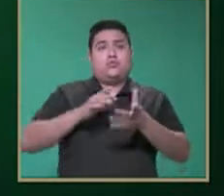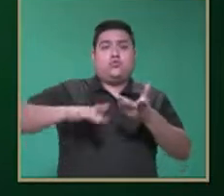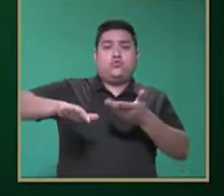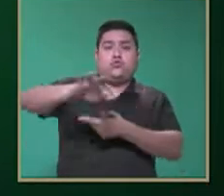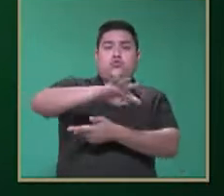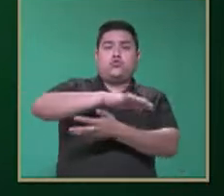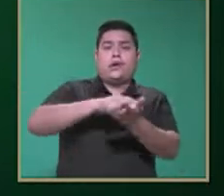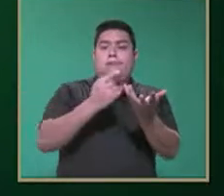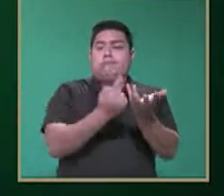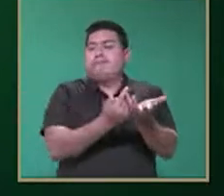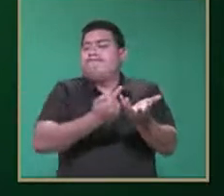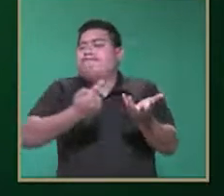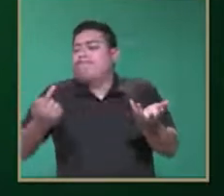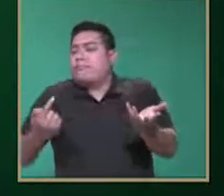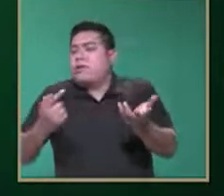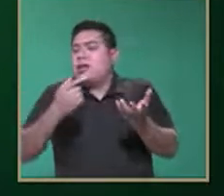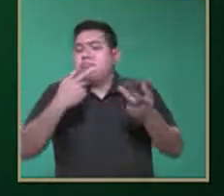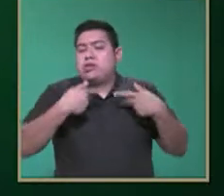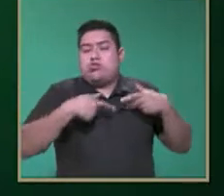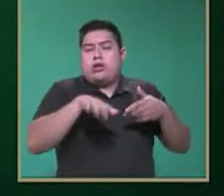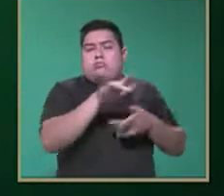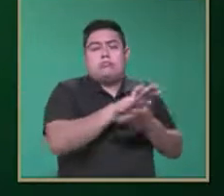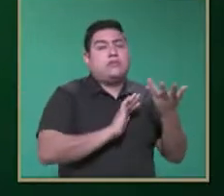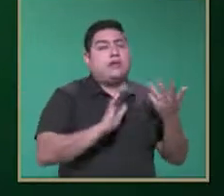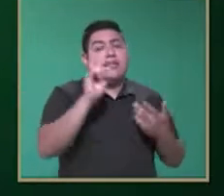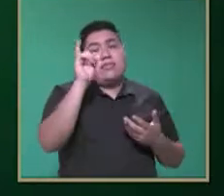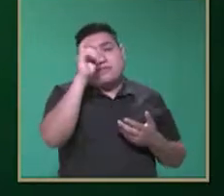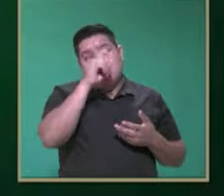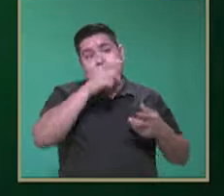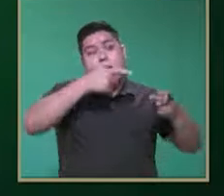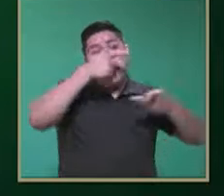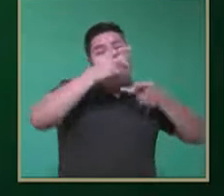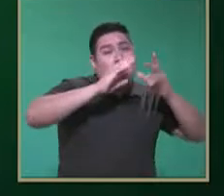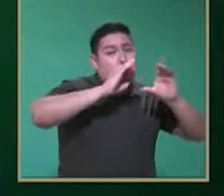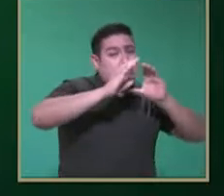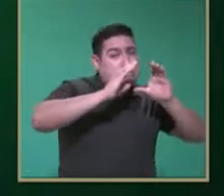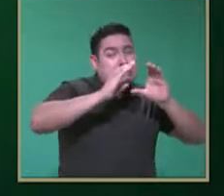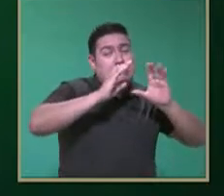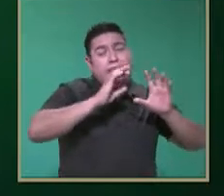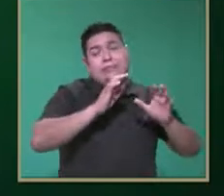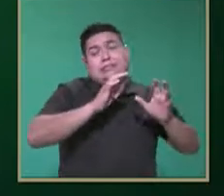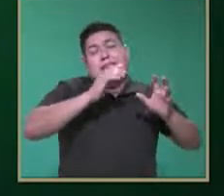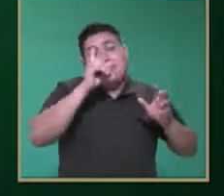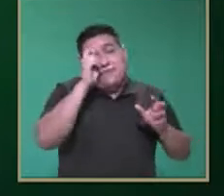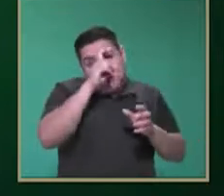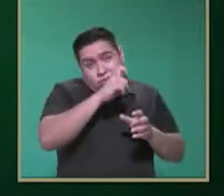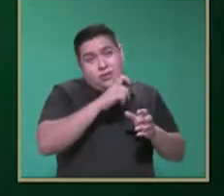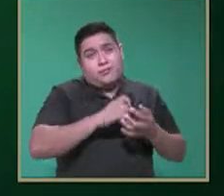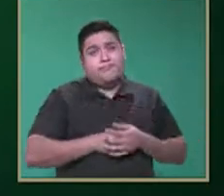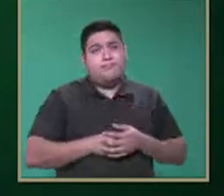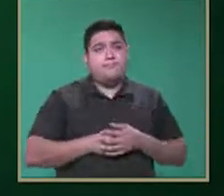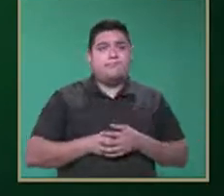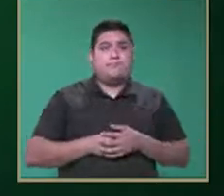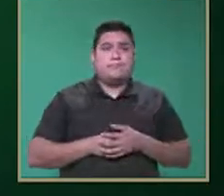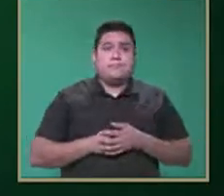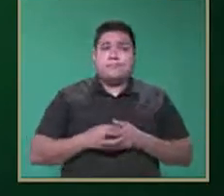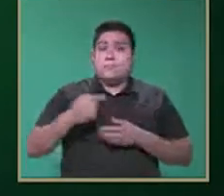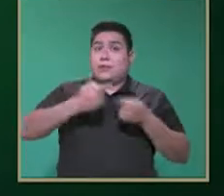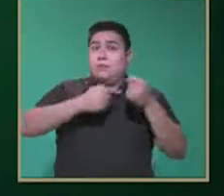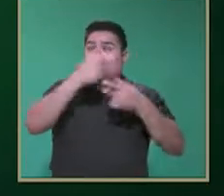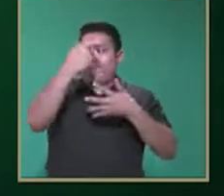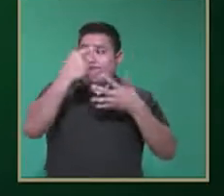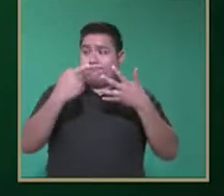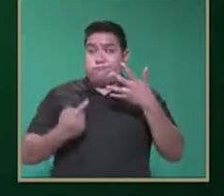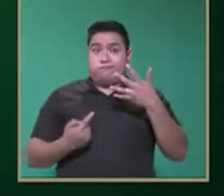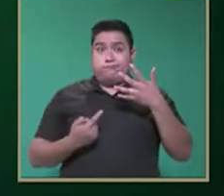comunicarse con las demás personas. Esto puede ser verbal o no verbal. Así es, maestra. Vemos cómo toda esta serie de